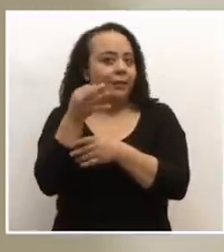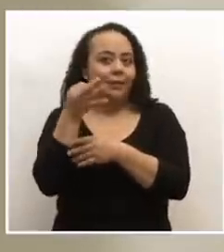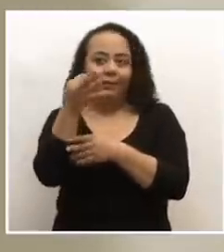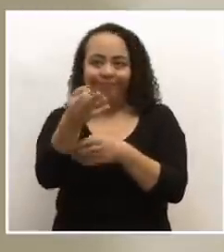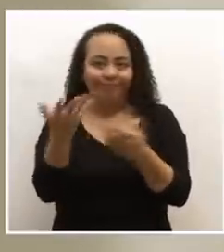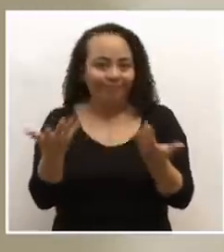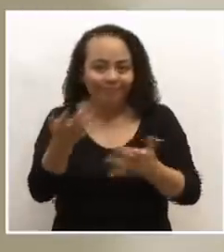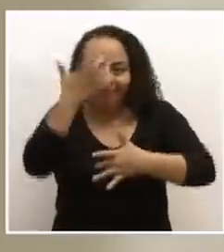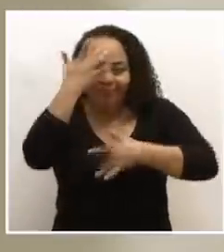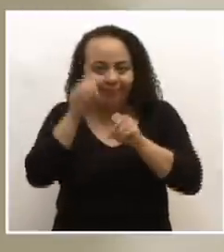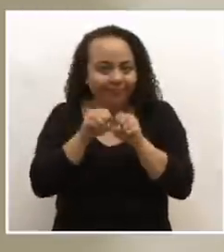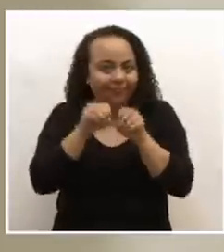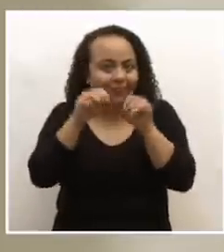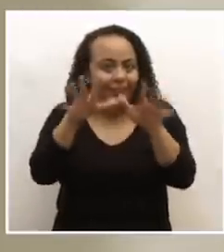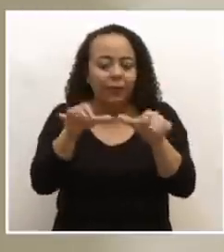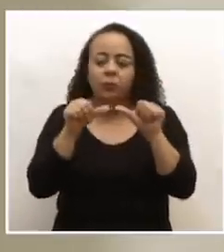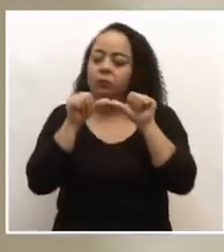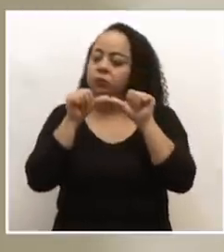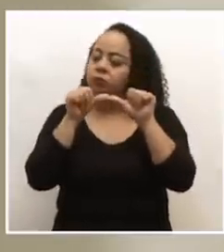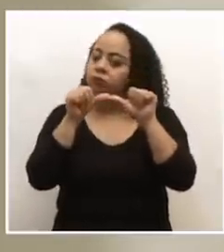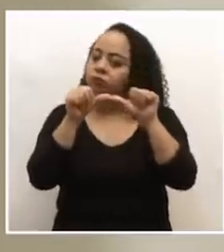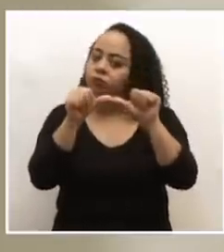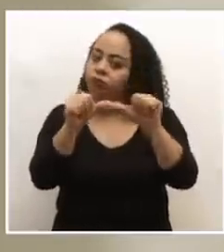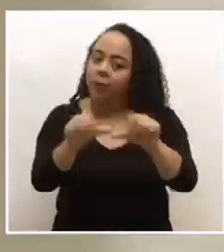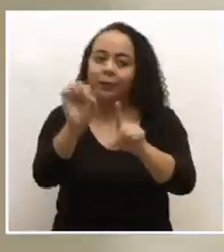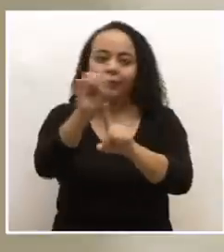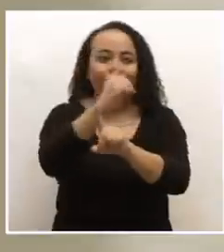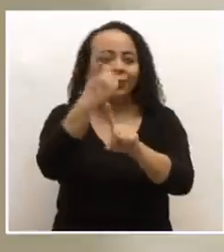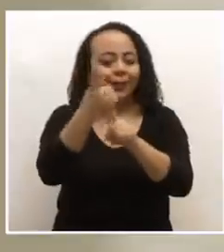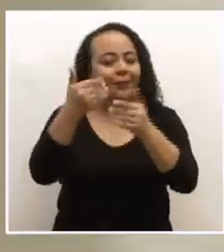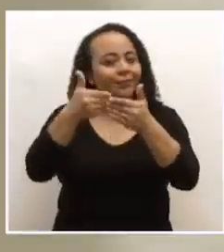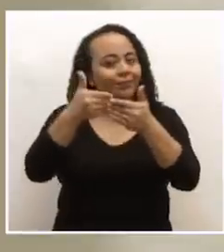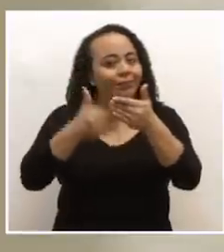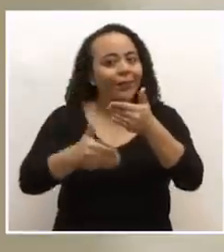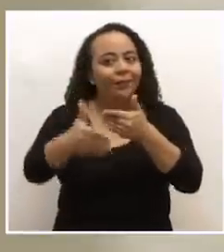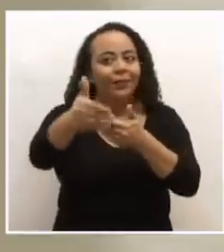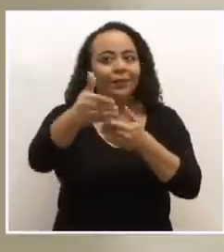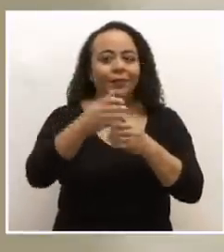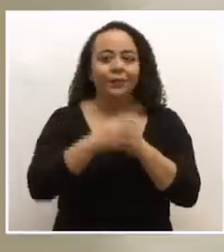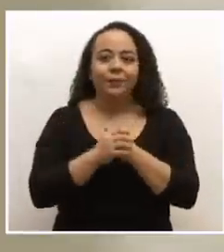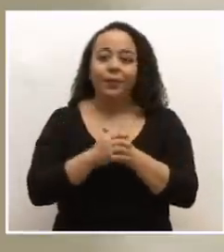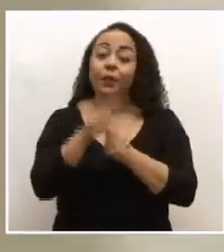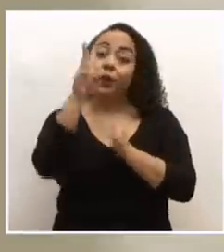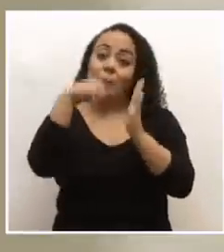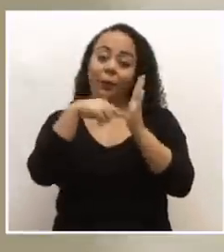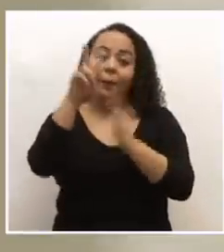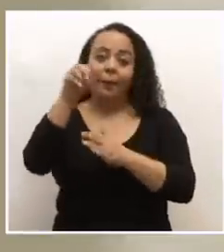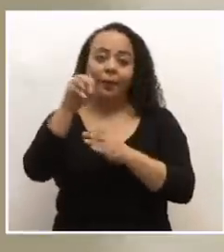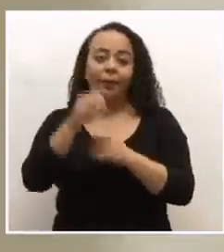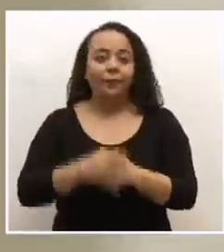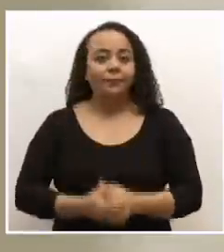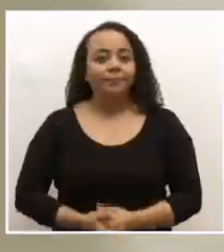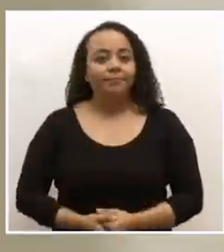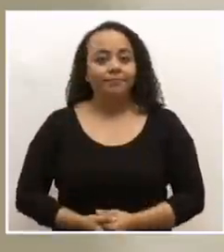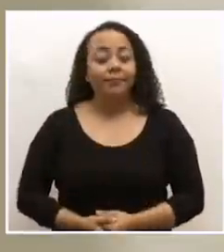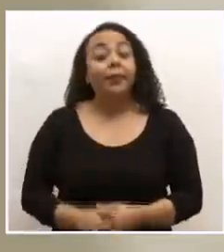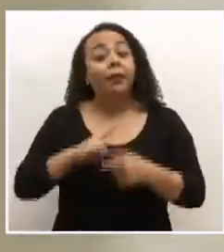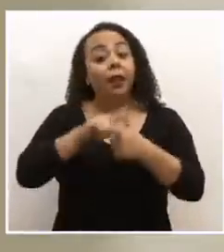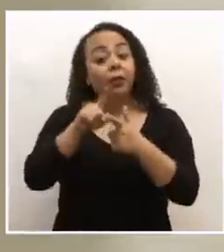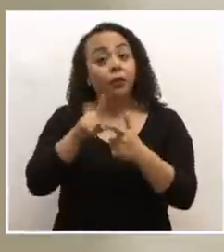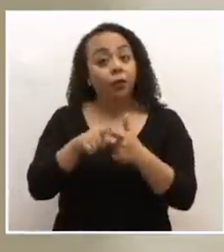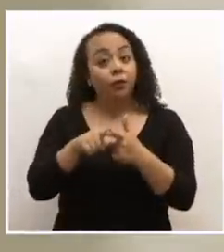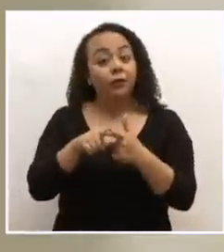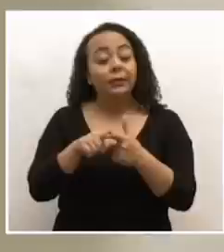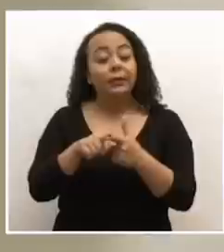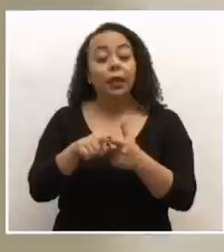pandemia va a ser una constante en medio de la sociedad de lo que resta del 2020. Y entonces, en ese sentido,